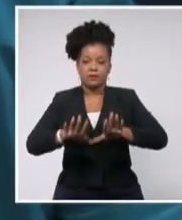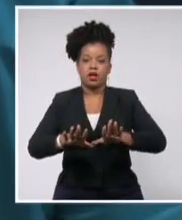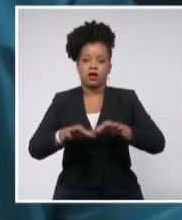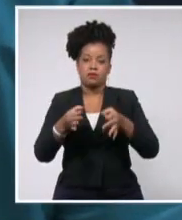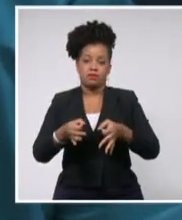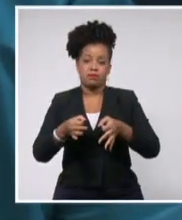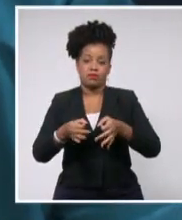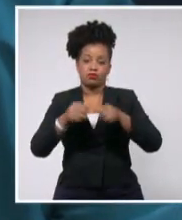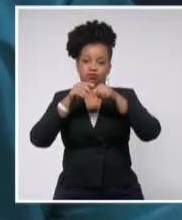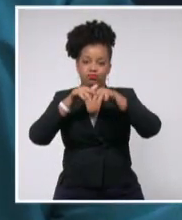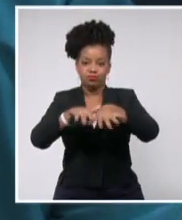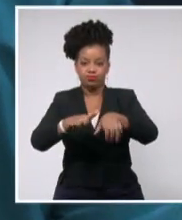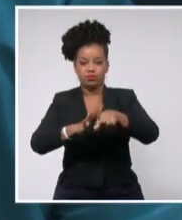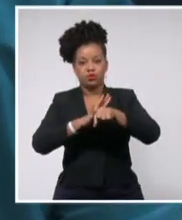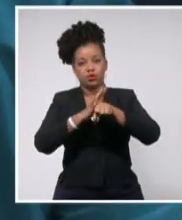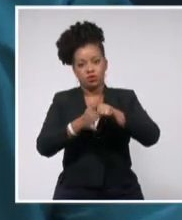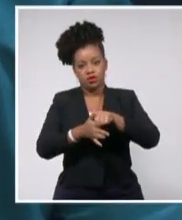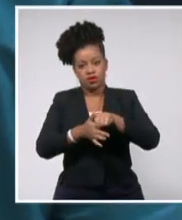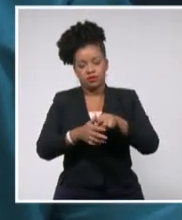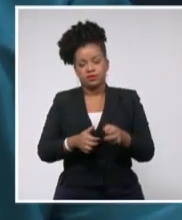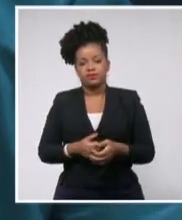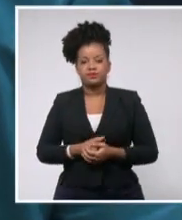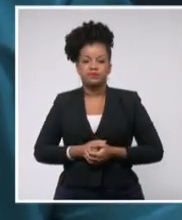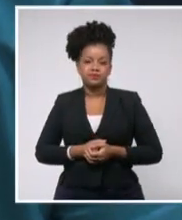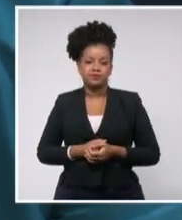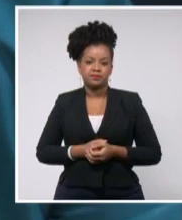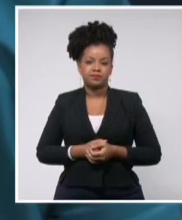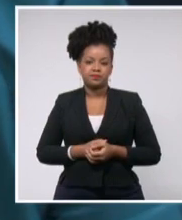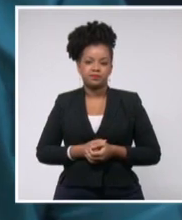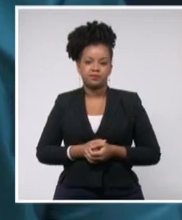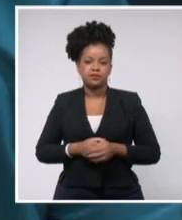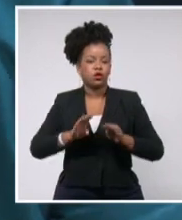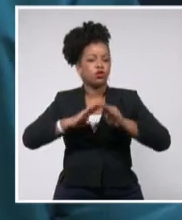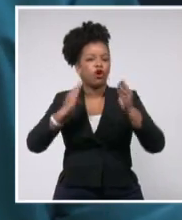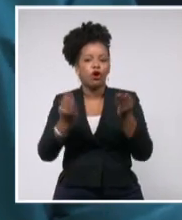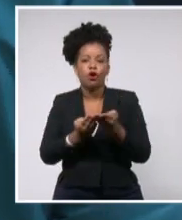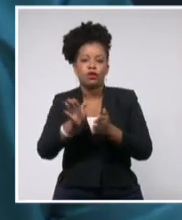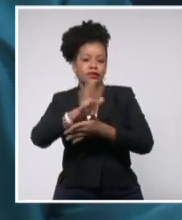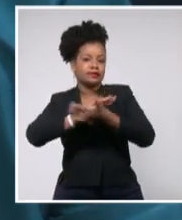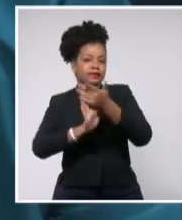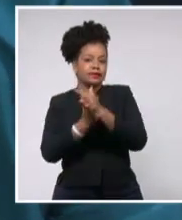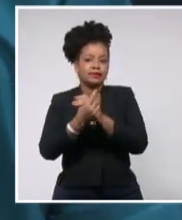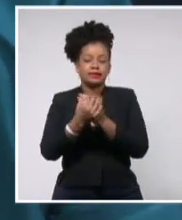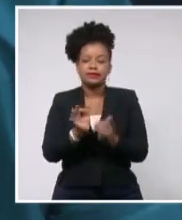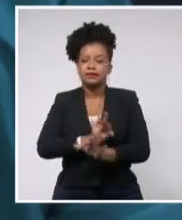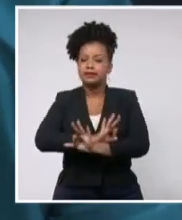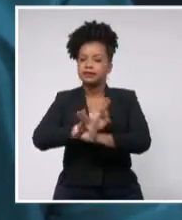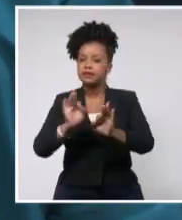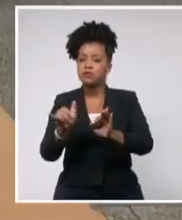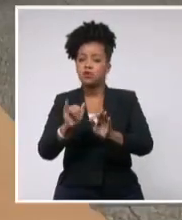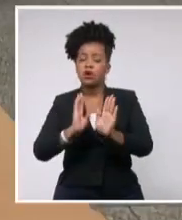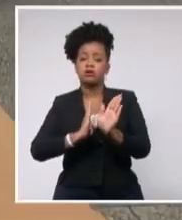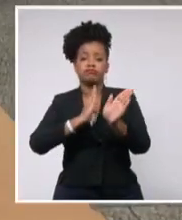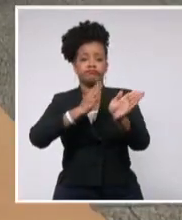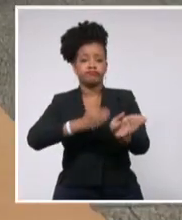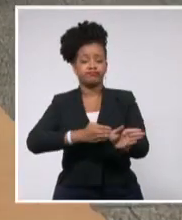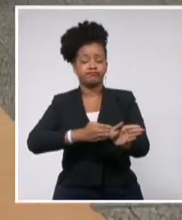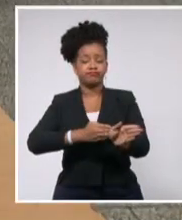a la propagación de la epidemia, los pasos podálicos, todas las sustancias desinfectantes y con una disciplina y un control